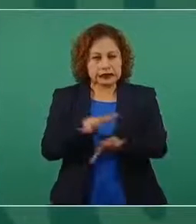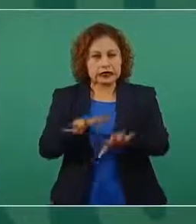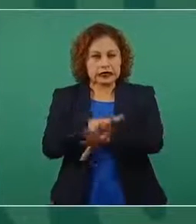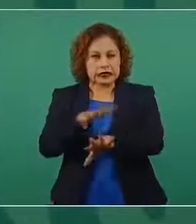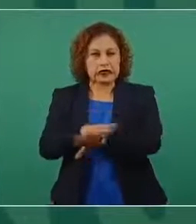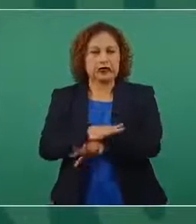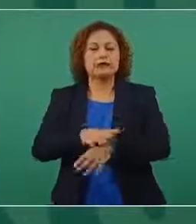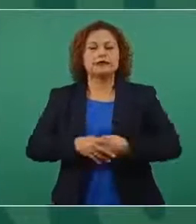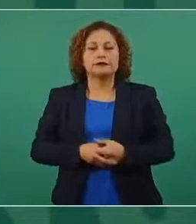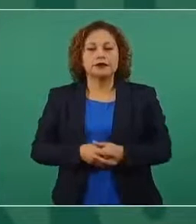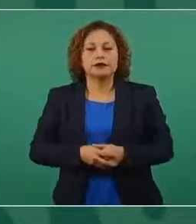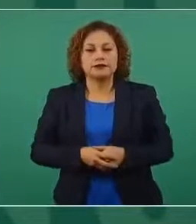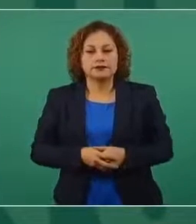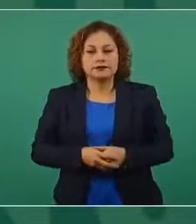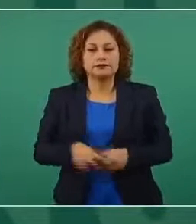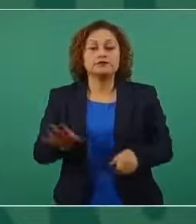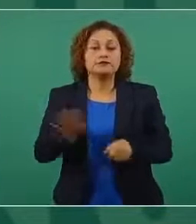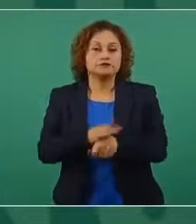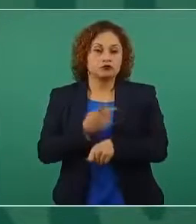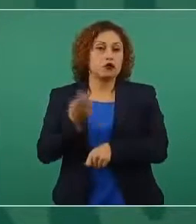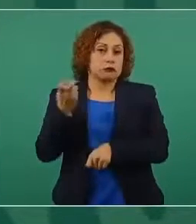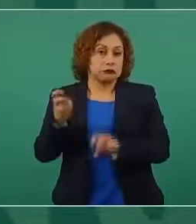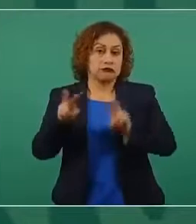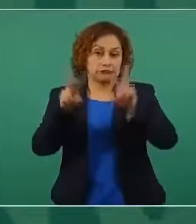también eso se abandonó